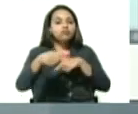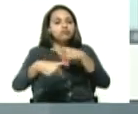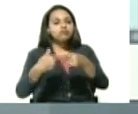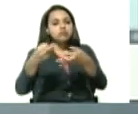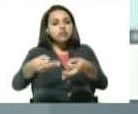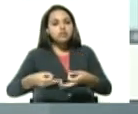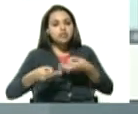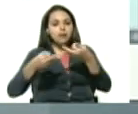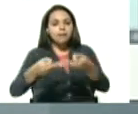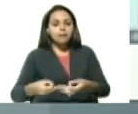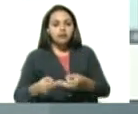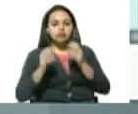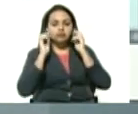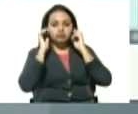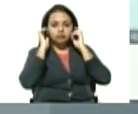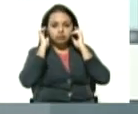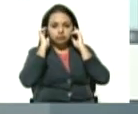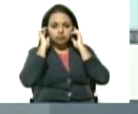clave